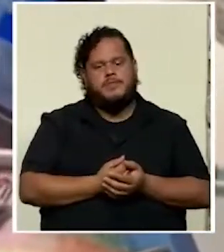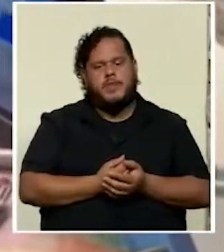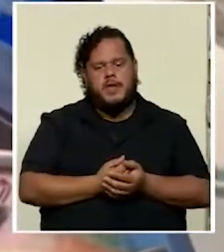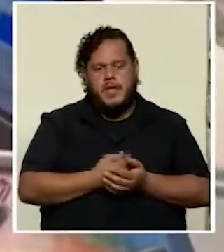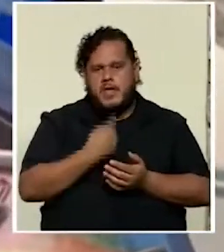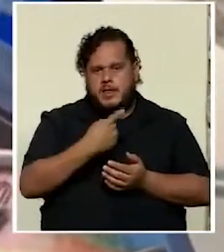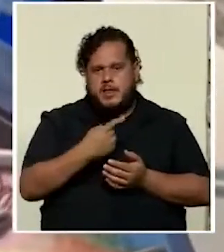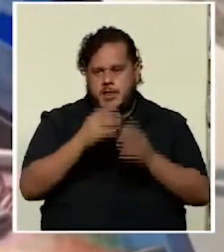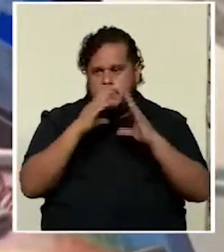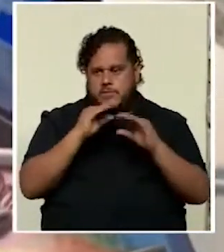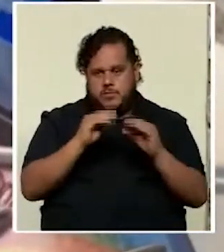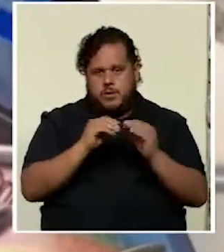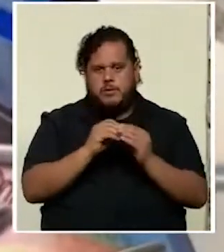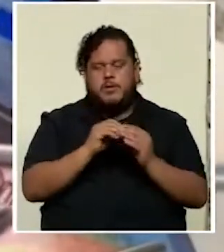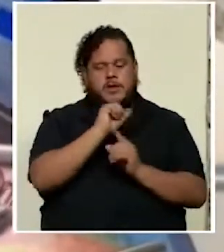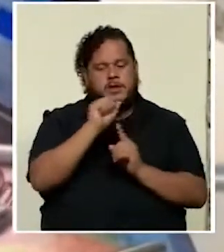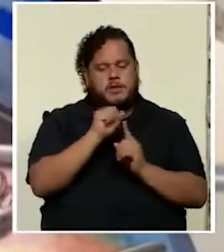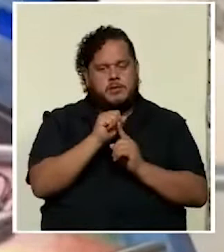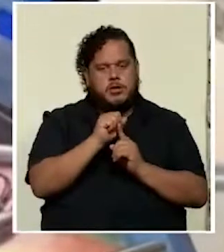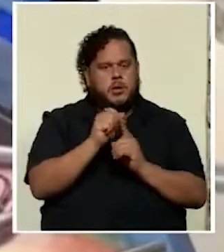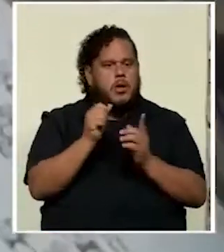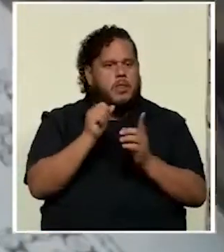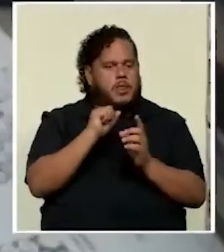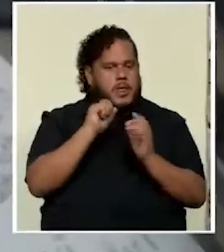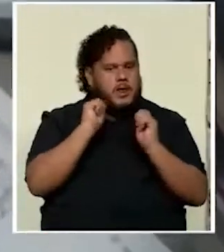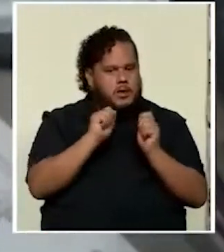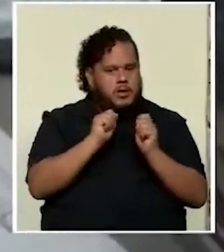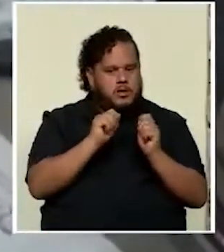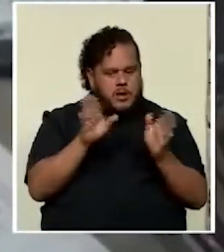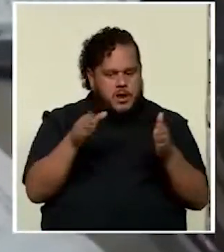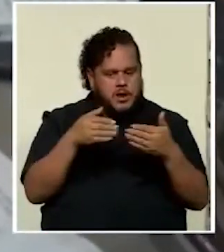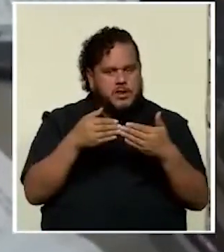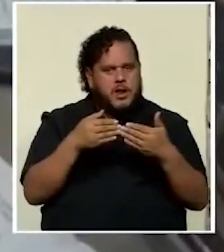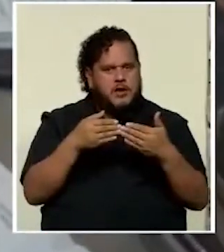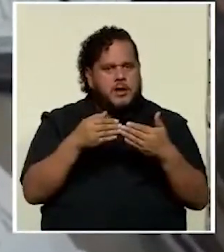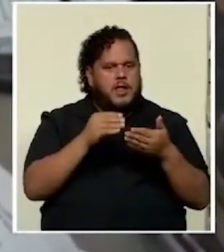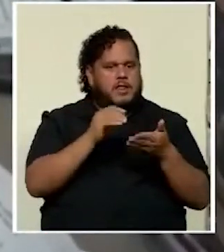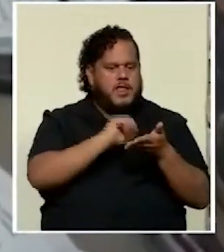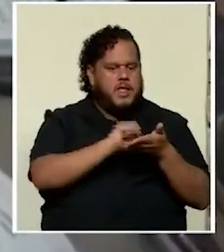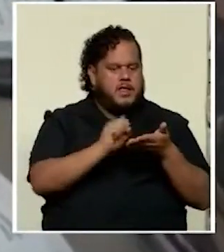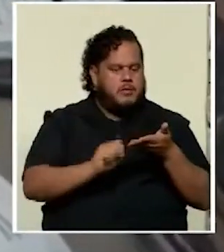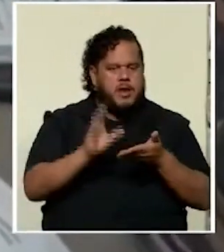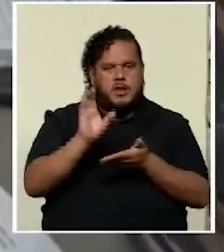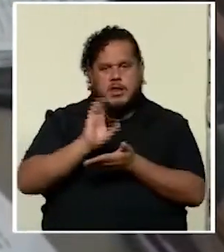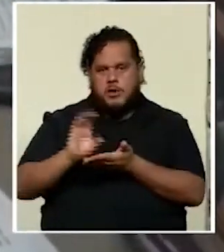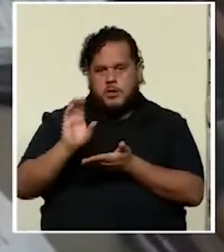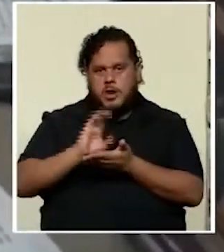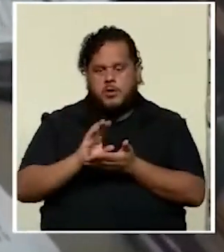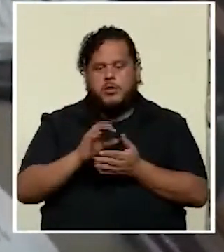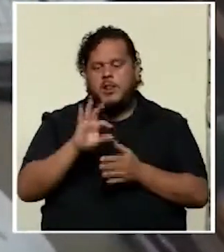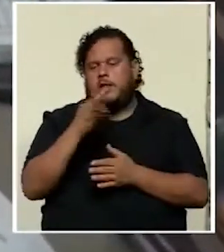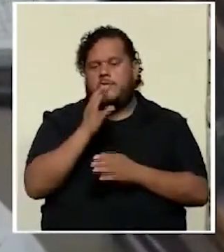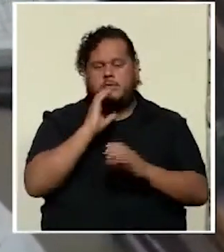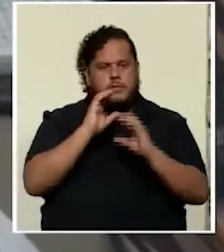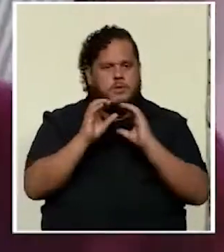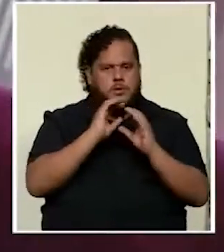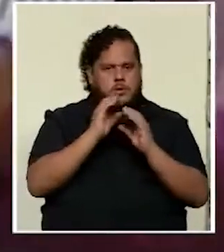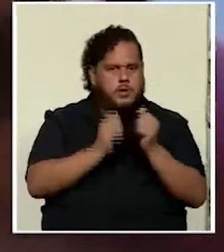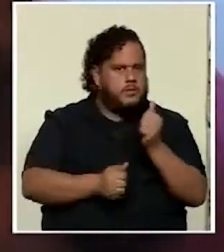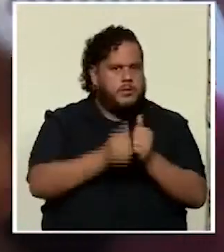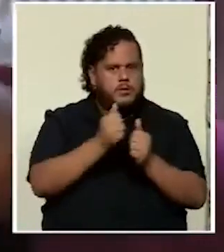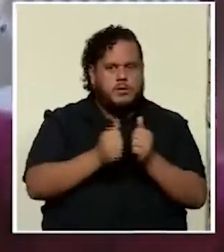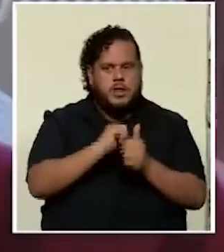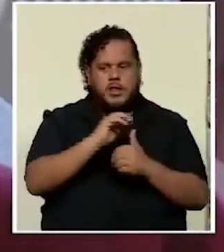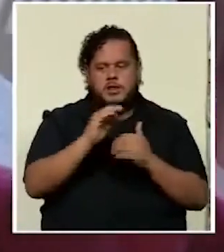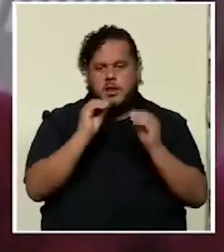el informe del Estado de la Educación, ante el cierre de escuelas y colegios, la forma de comunicación mayoritaria entre